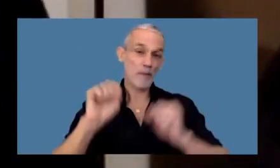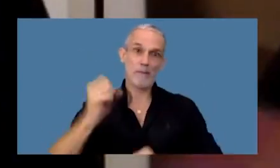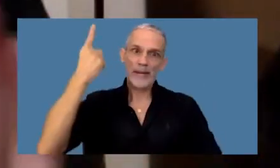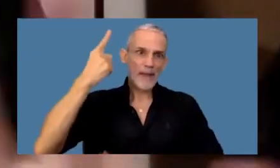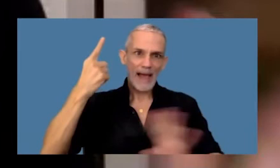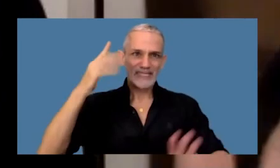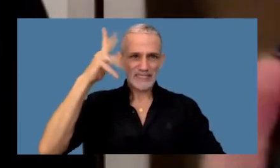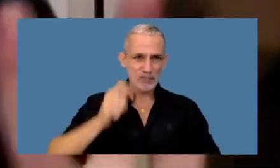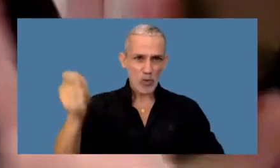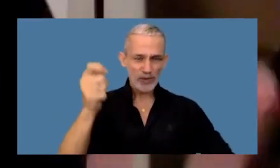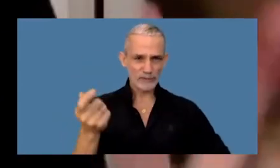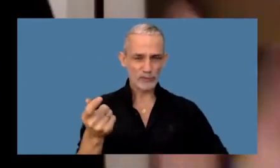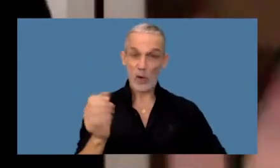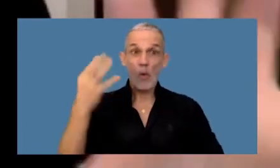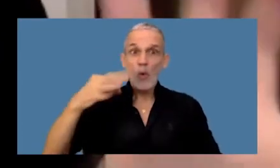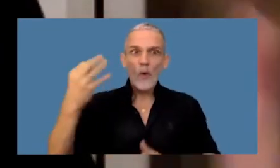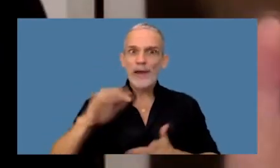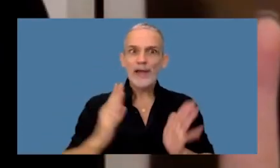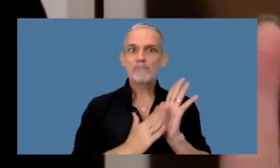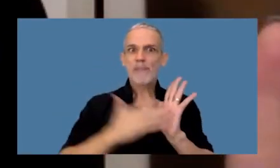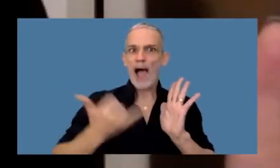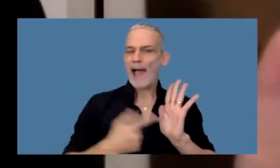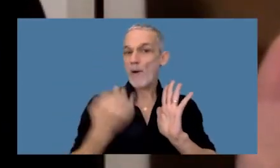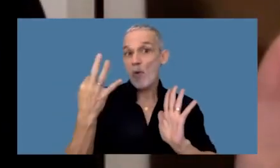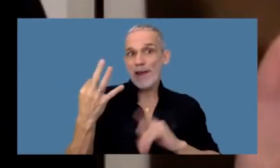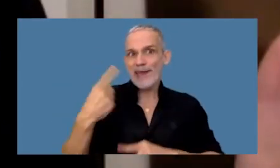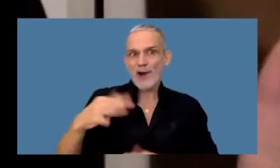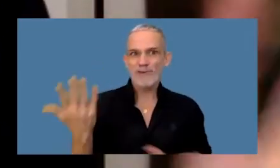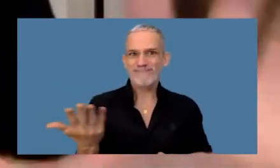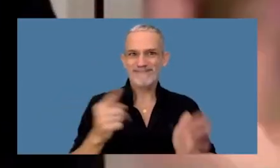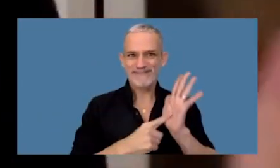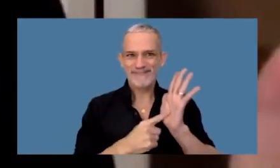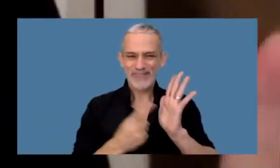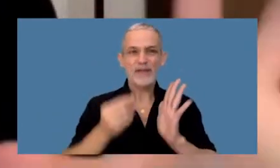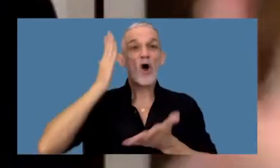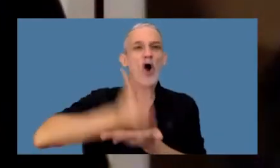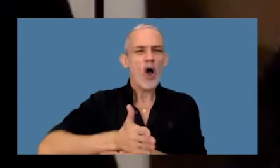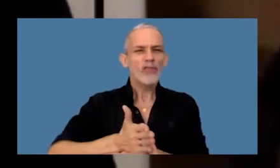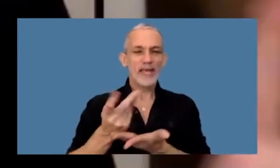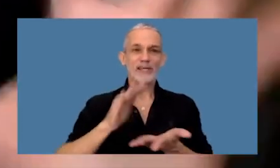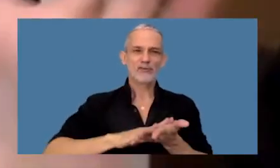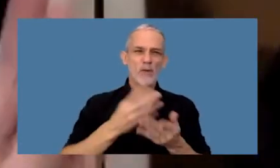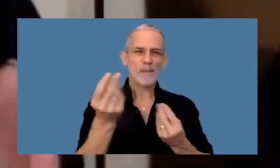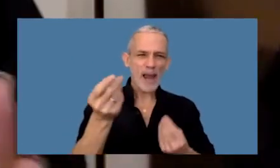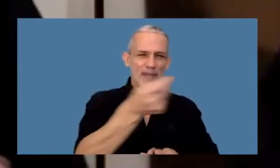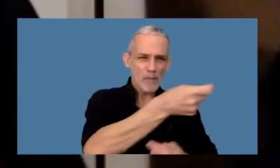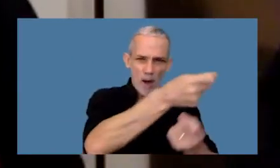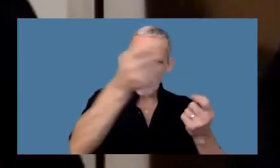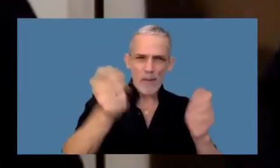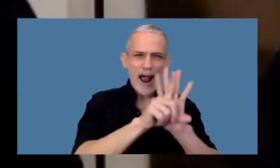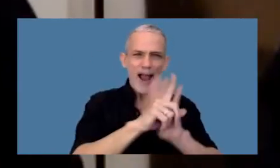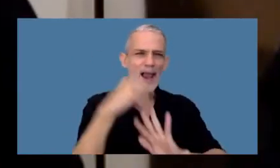materia e insisto el único caso de momento de condena de lavado por